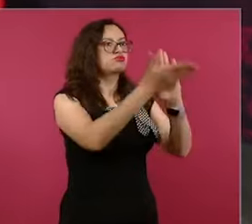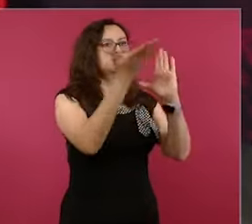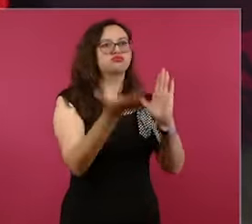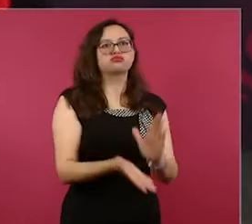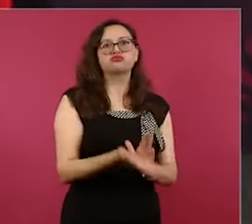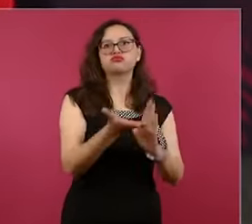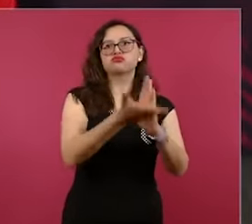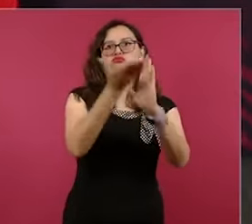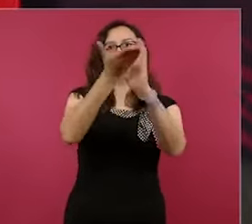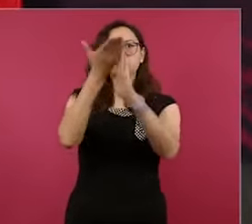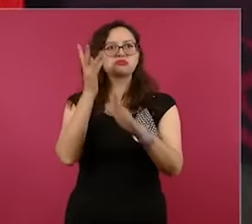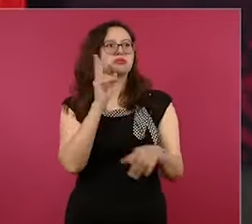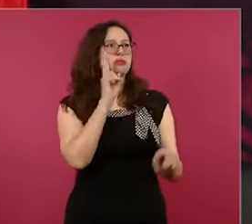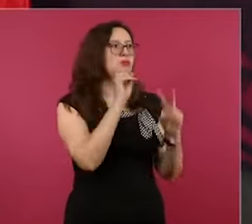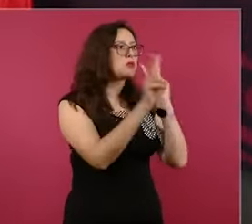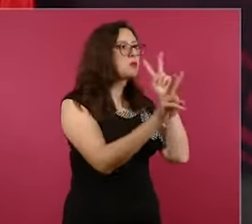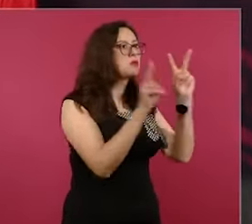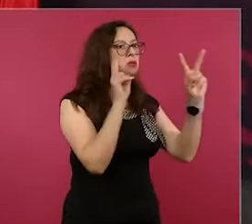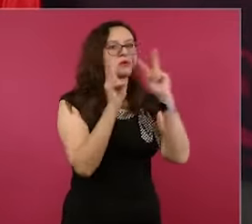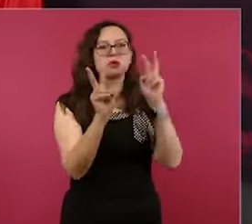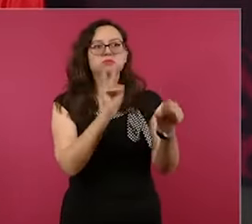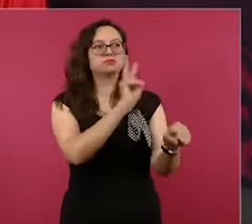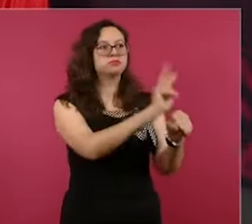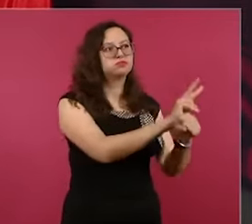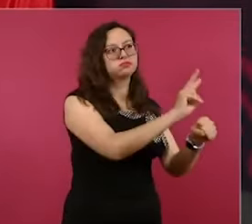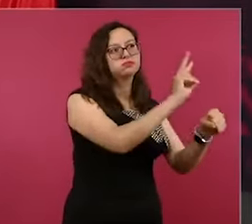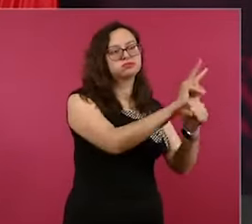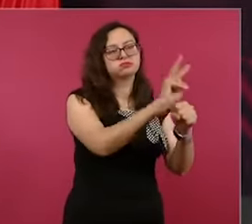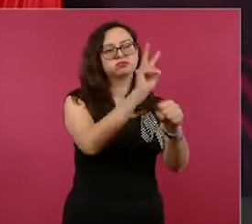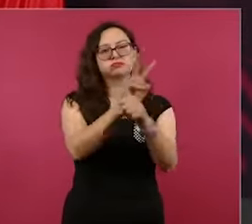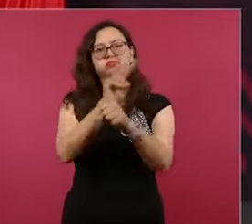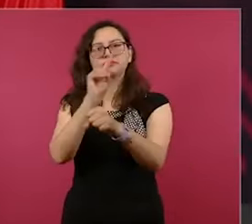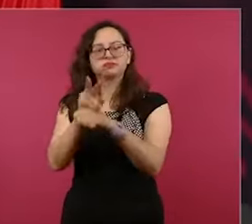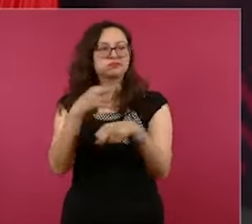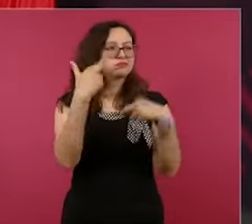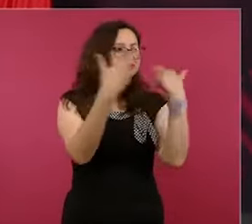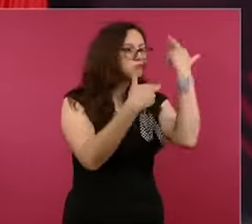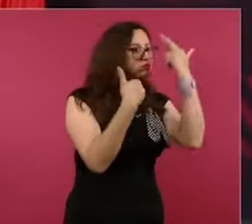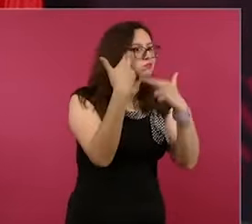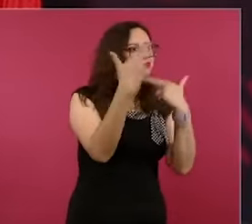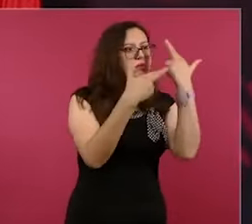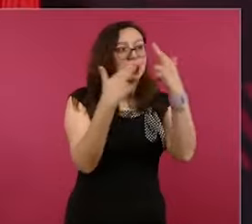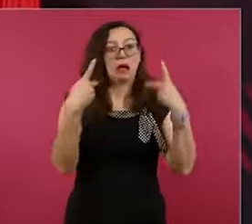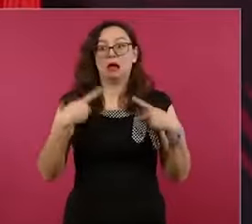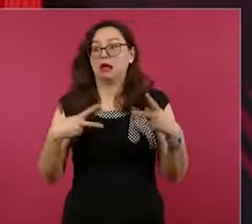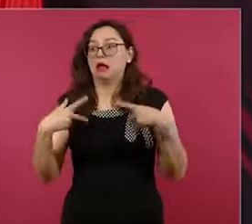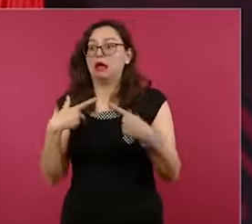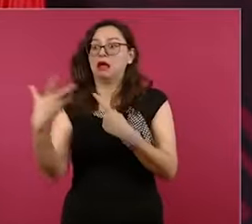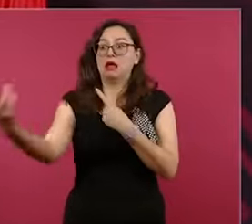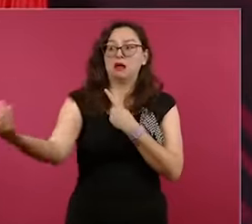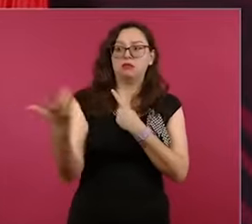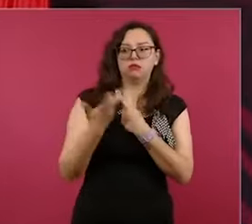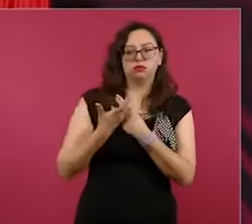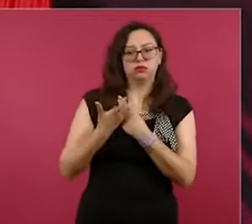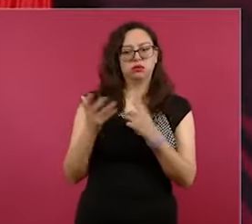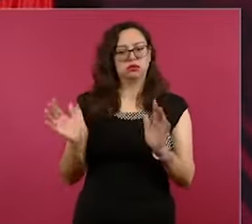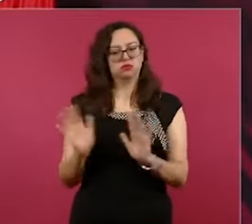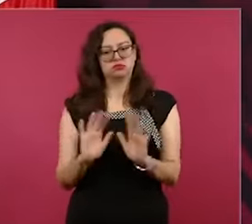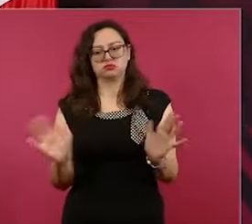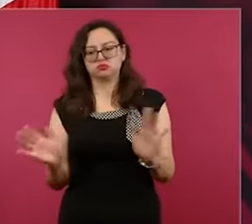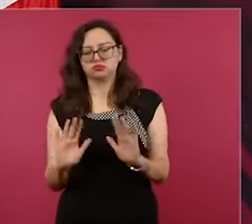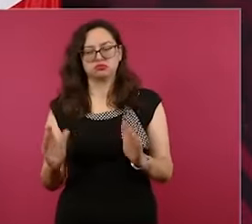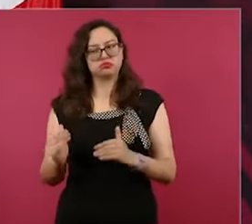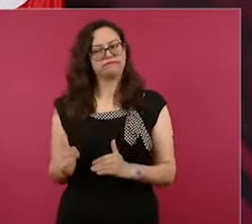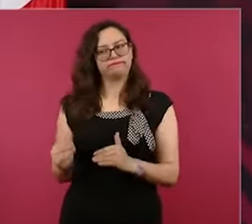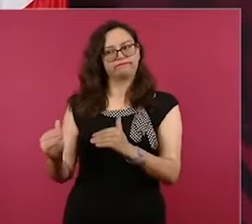me reúna con muchas personas y se piense que estoy haciendo